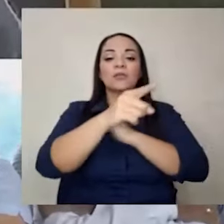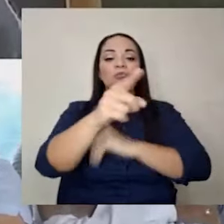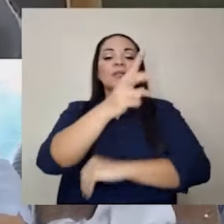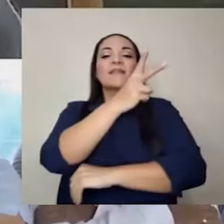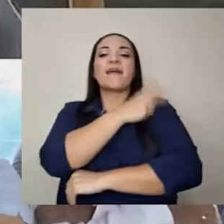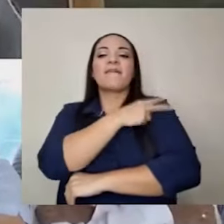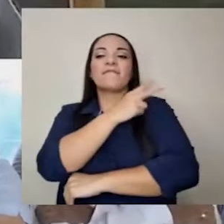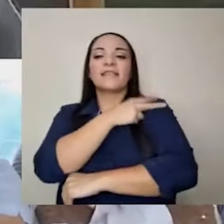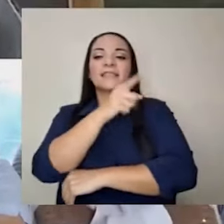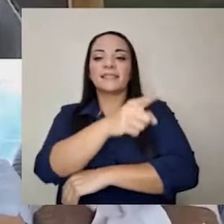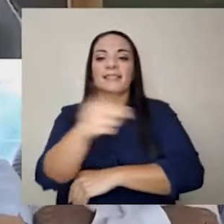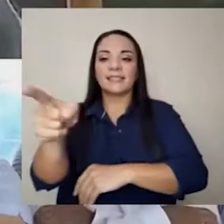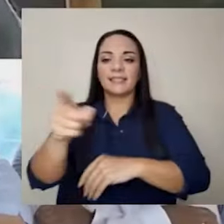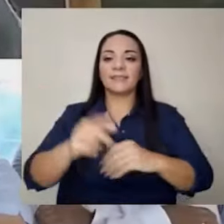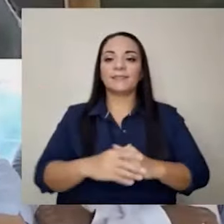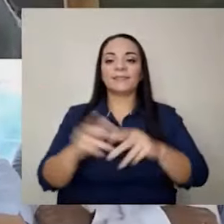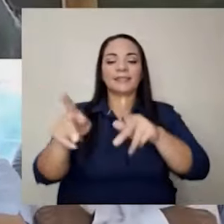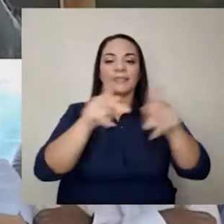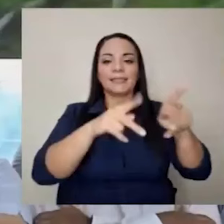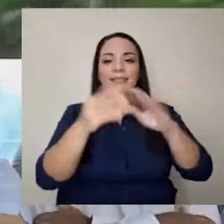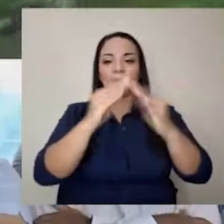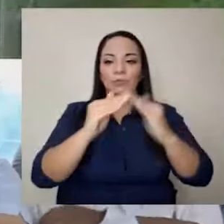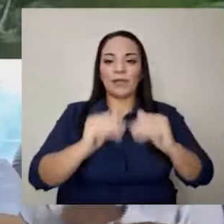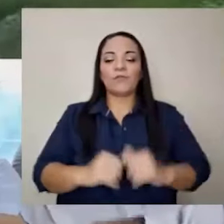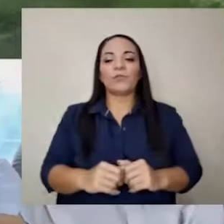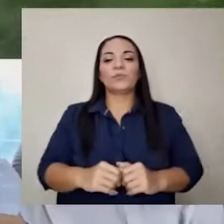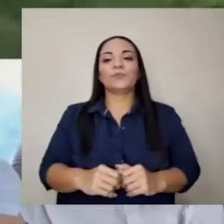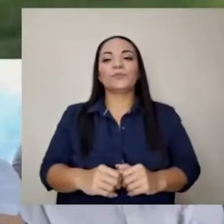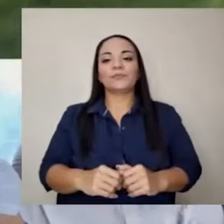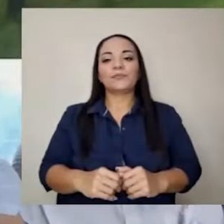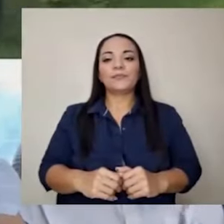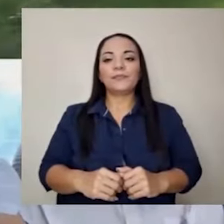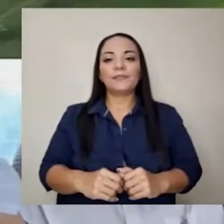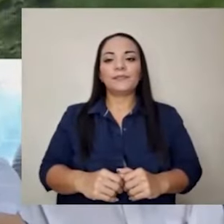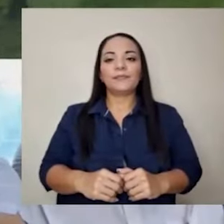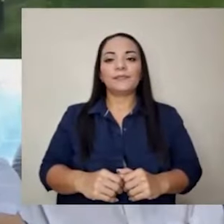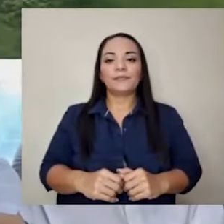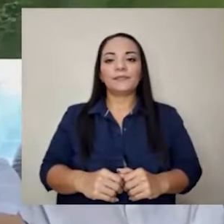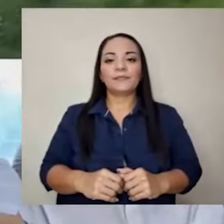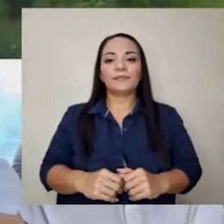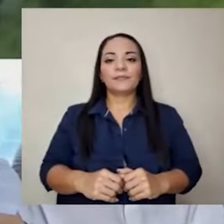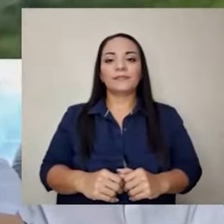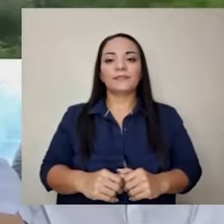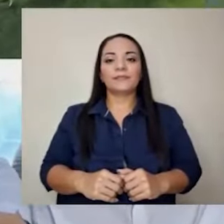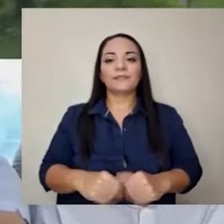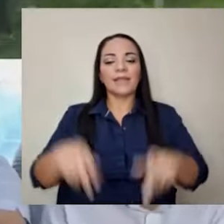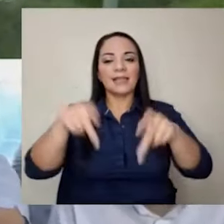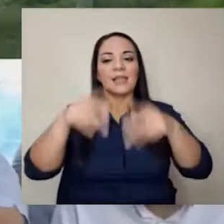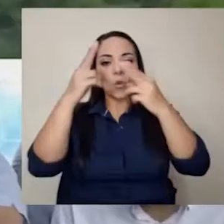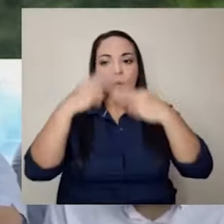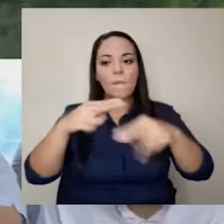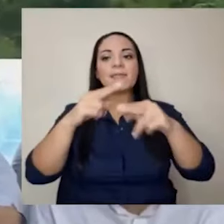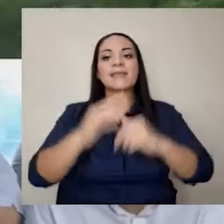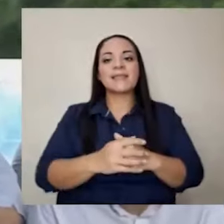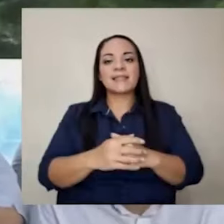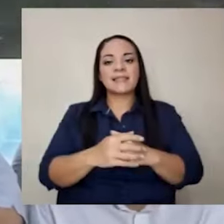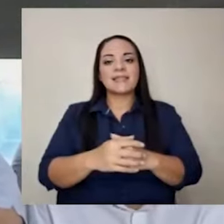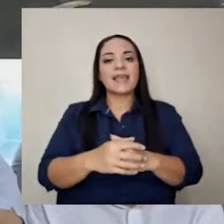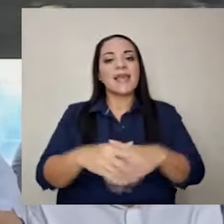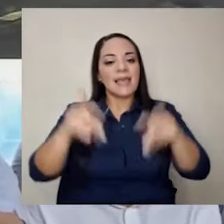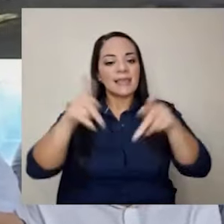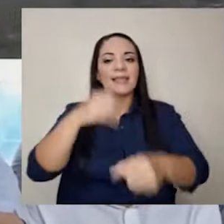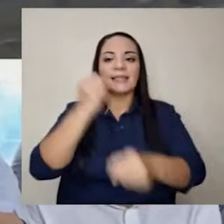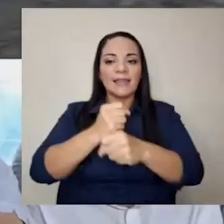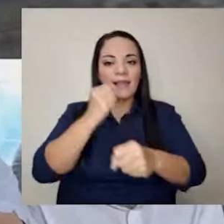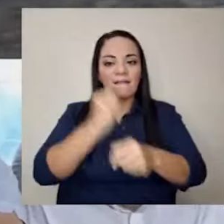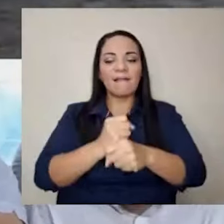de la gente como ustedes, de a pie, que se parte el lomo